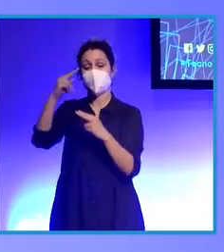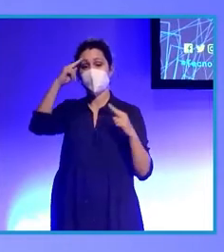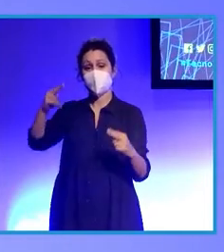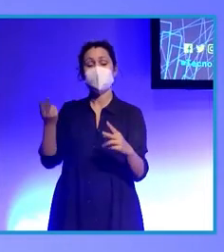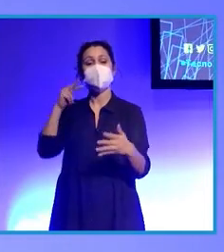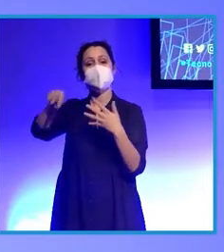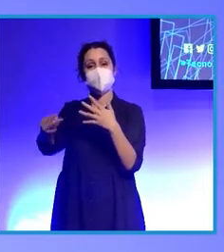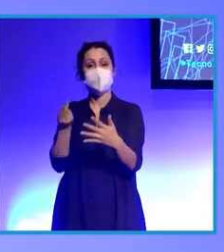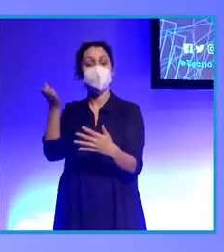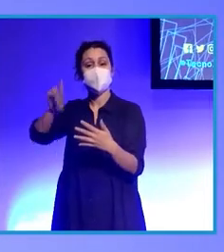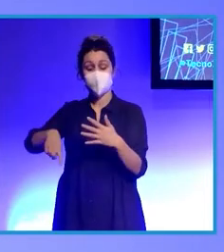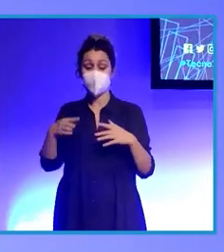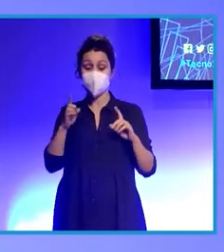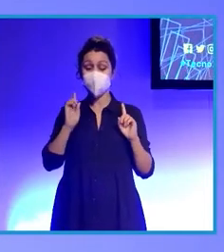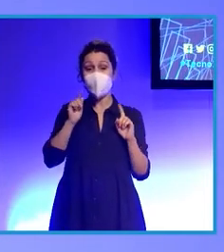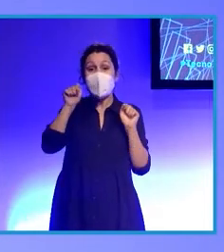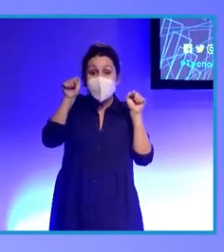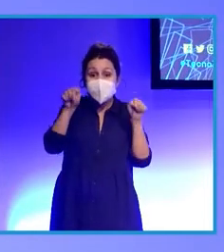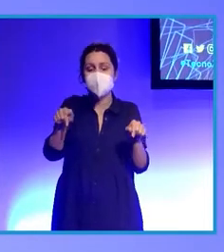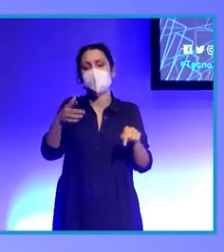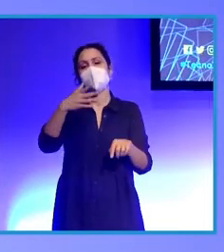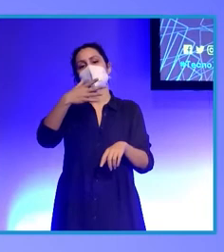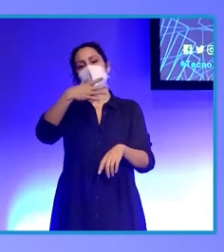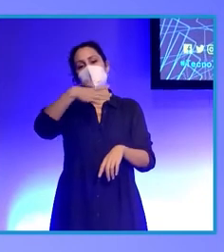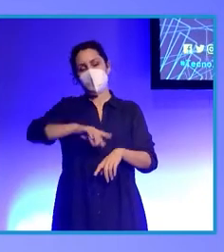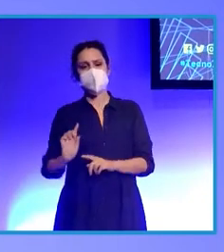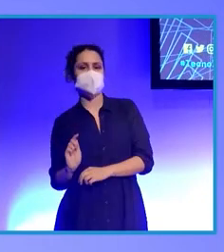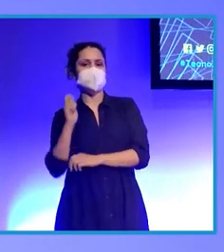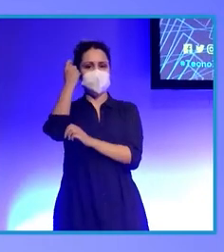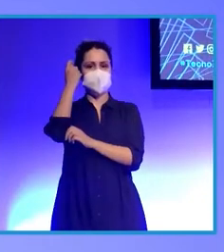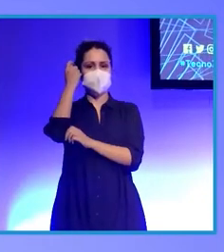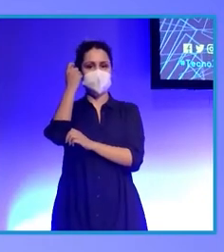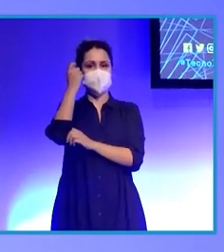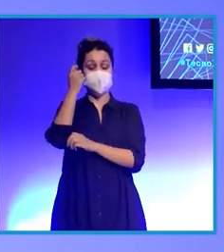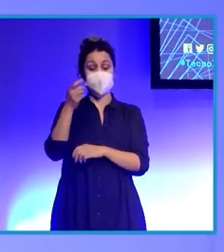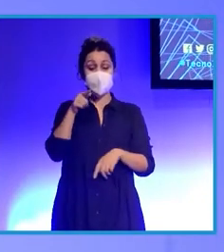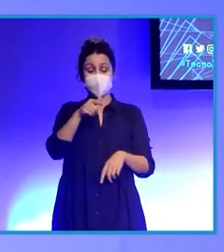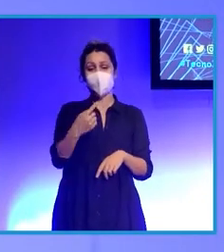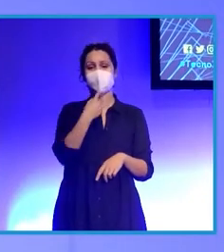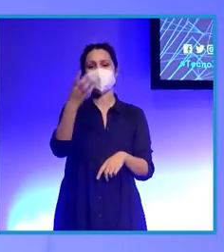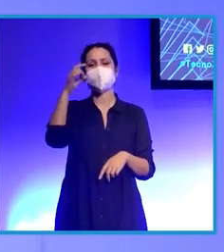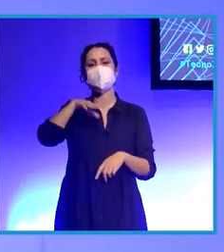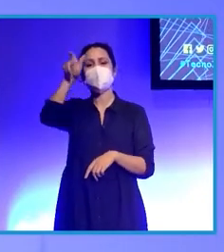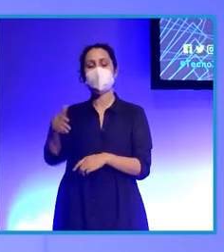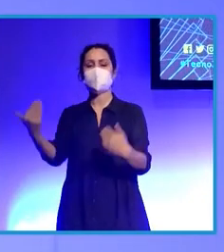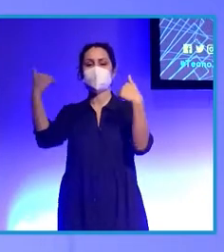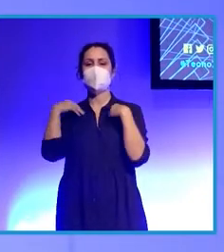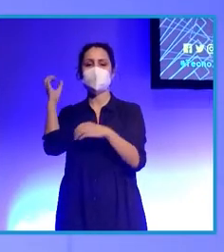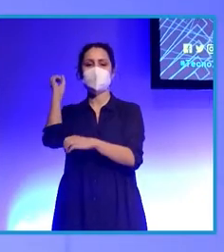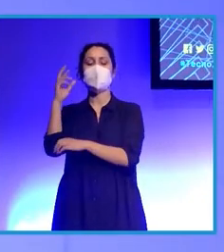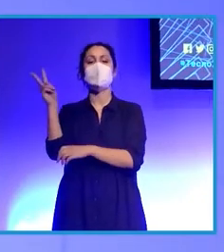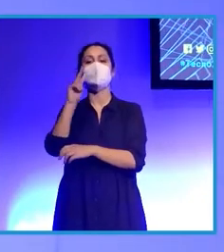transparencia. Solo así podemos lograr el éxito. Y si no, que se lo digan a nuestra siguiente ponente, Victoria Larrode,